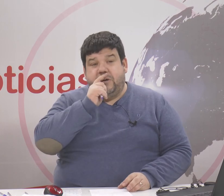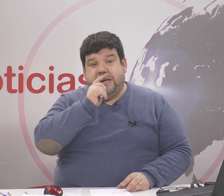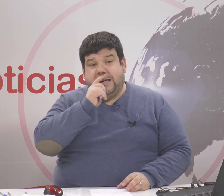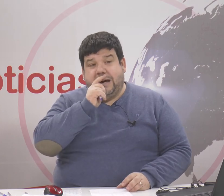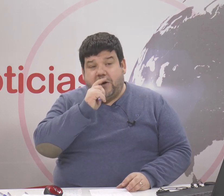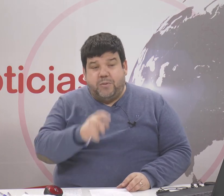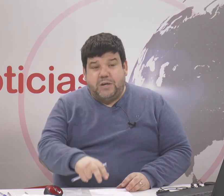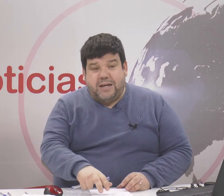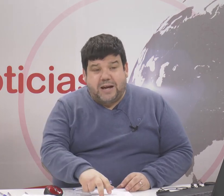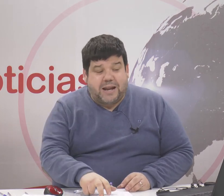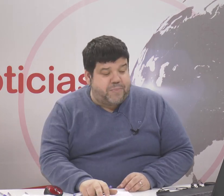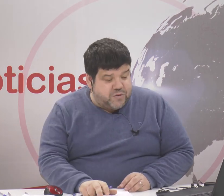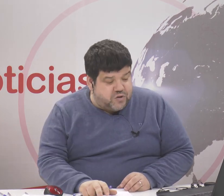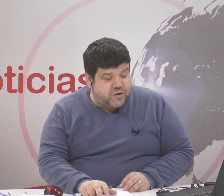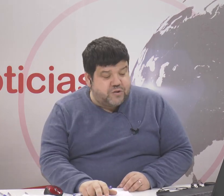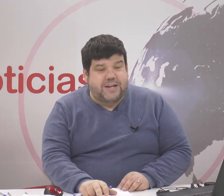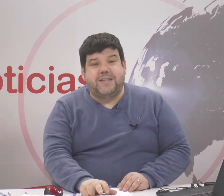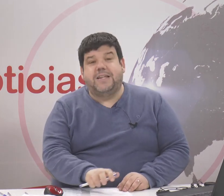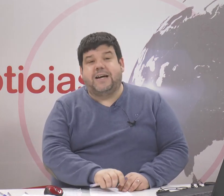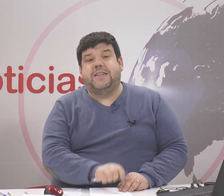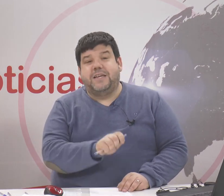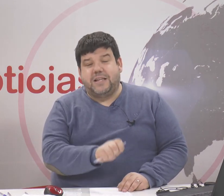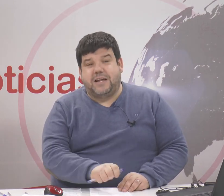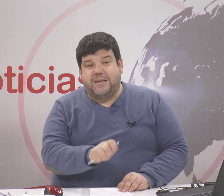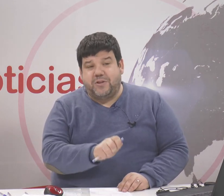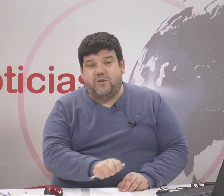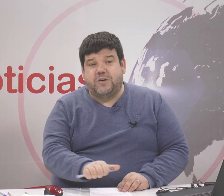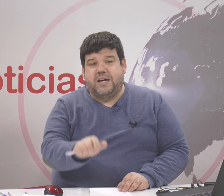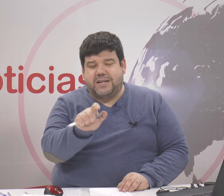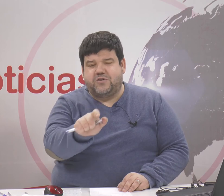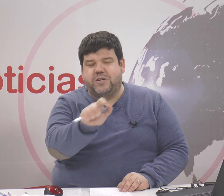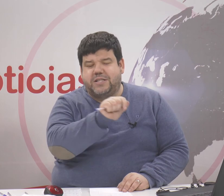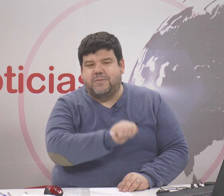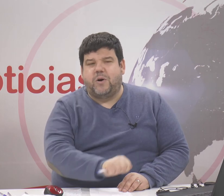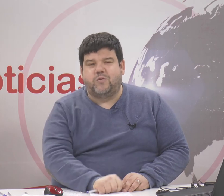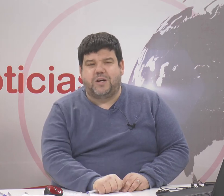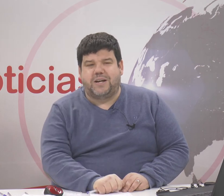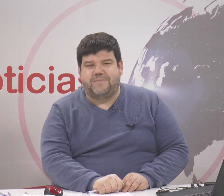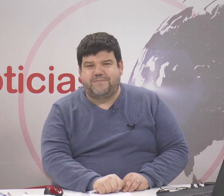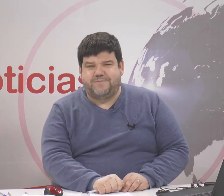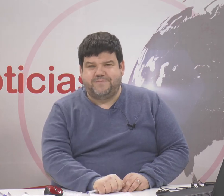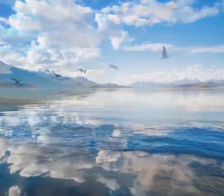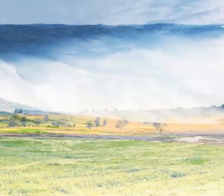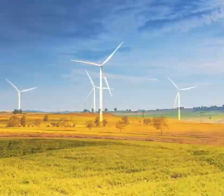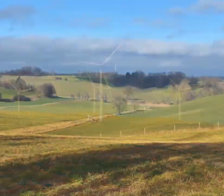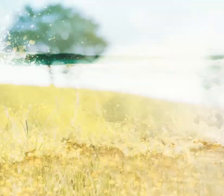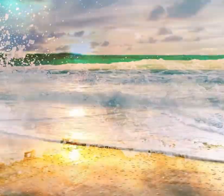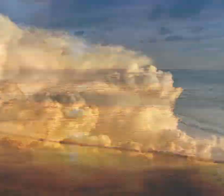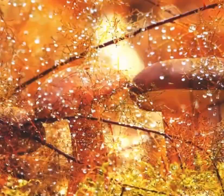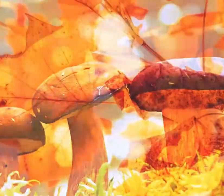pero ahora me voy a ir a las previsiones que nos traen desde la agencia estatal de meteorología que son estas vamos a escucharlas